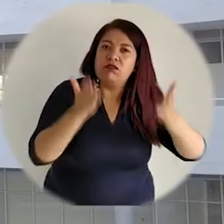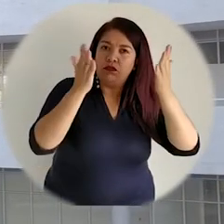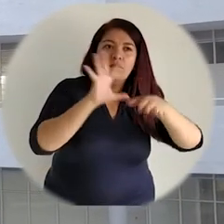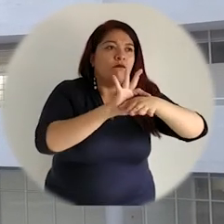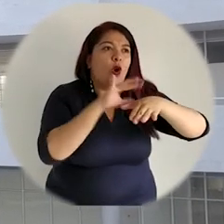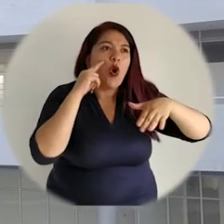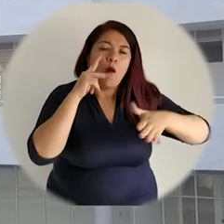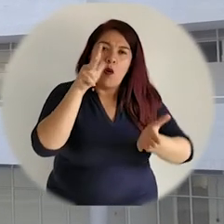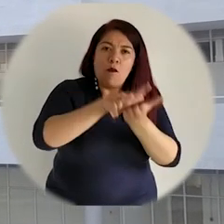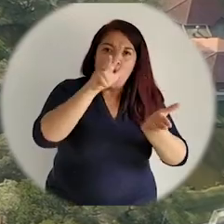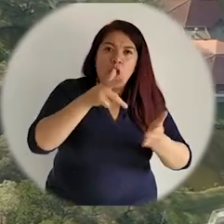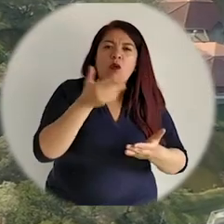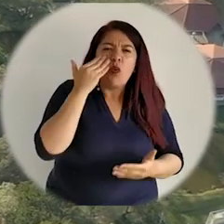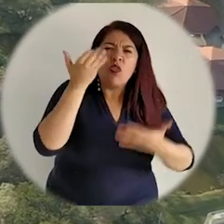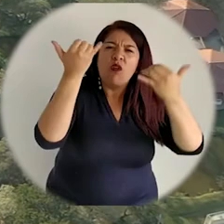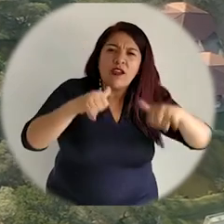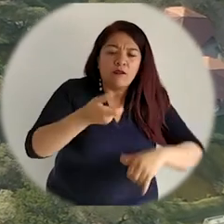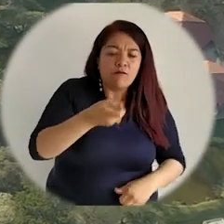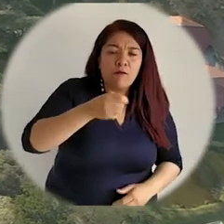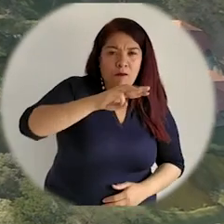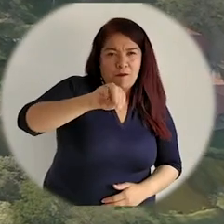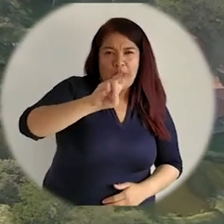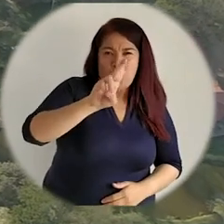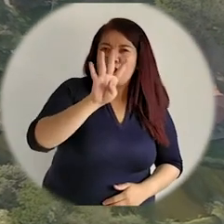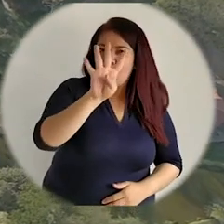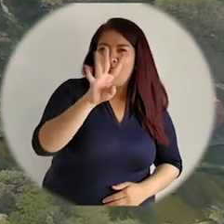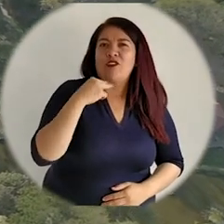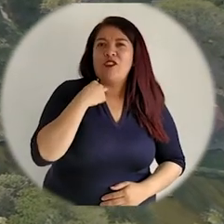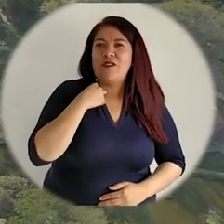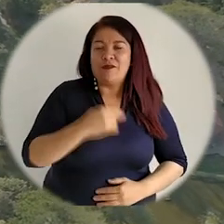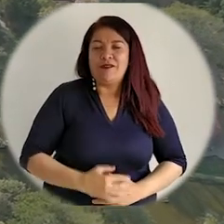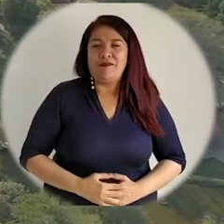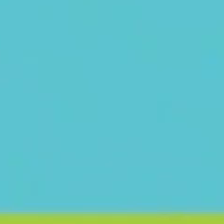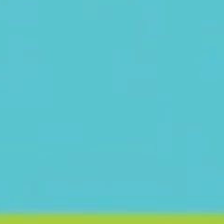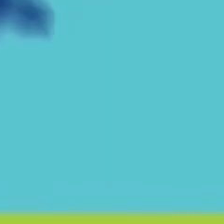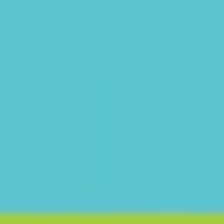acreditación del programa de medicina culminará este miércoles 4 de noviembre.